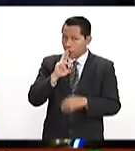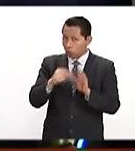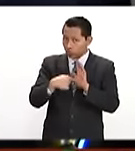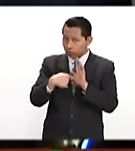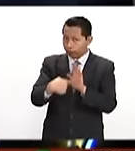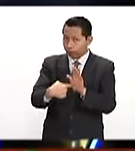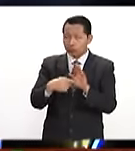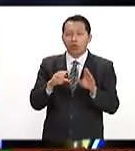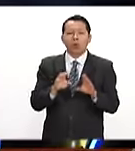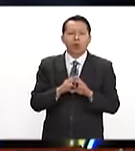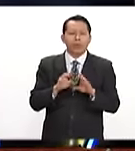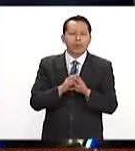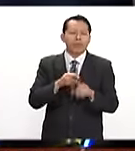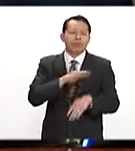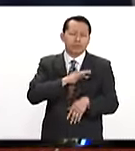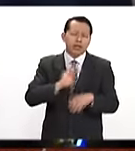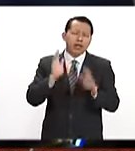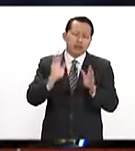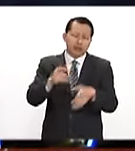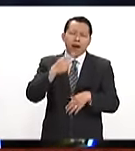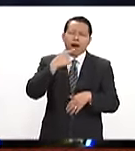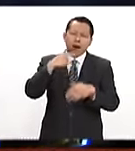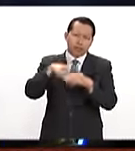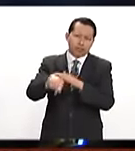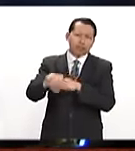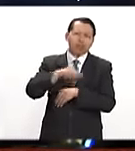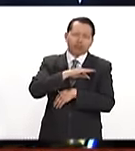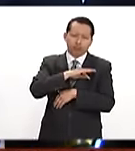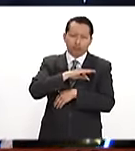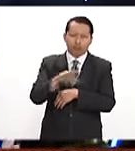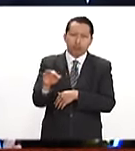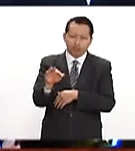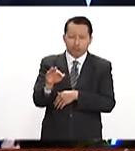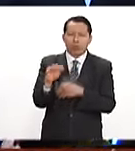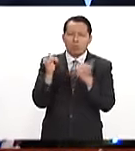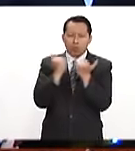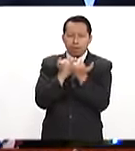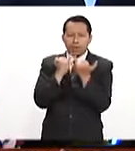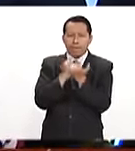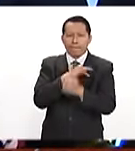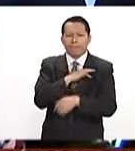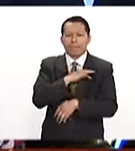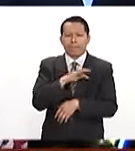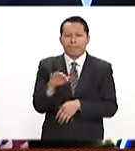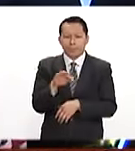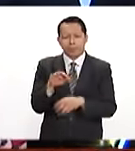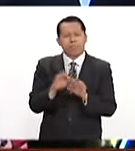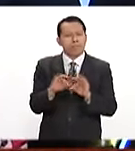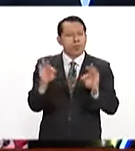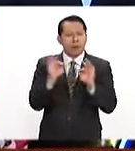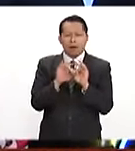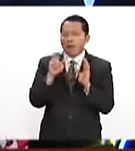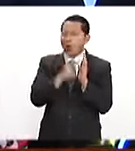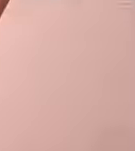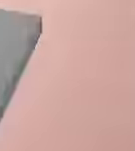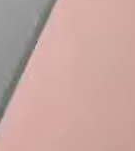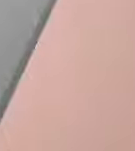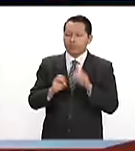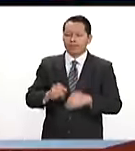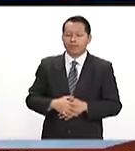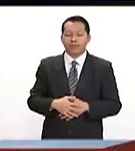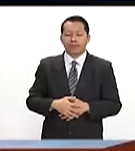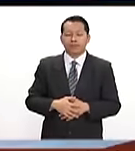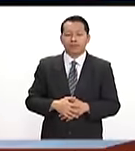pruebas, hacer las denuncias si proceden y sin duda tomar las medidas correctivas del caso.